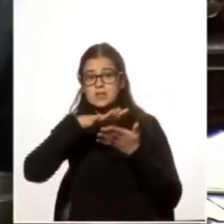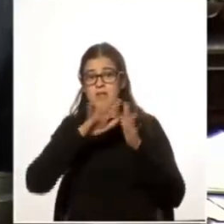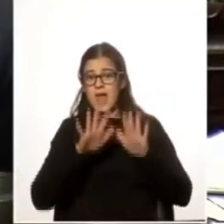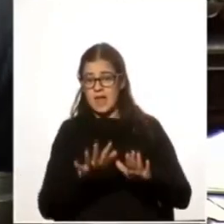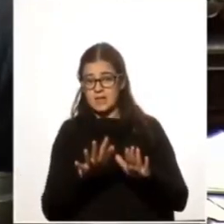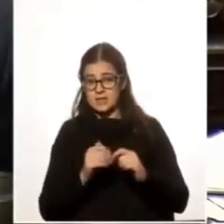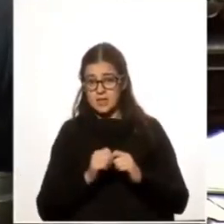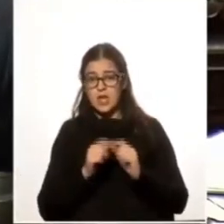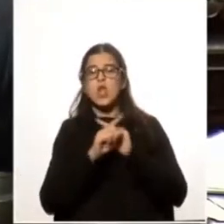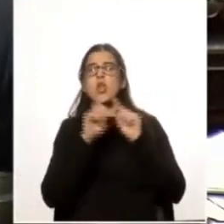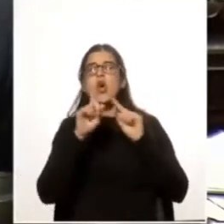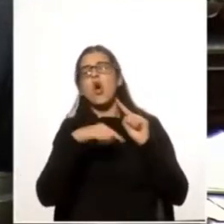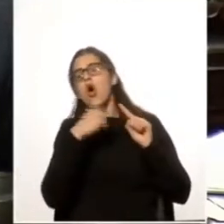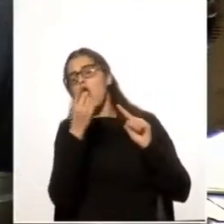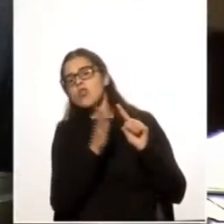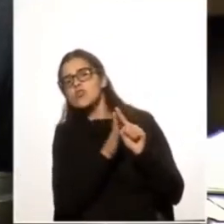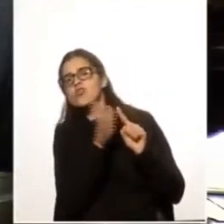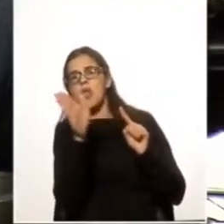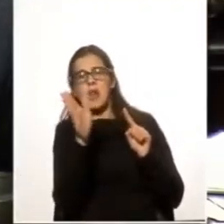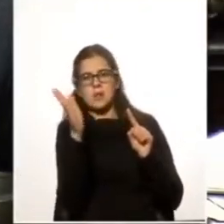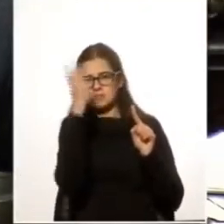no va para otro lado.